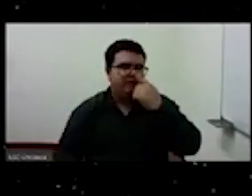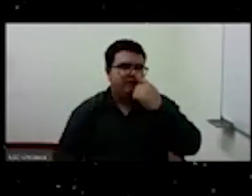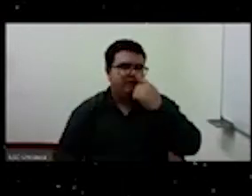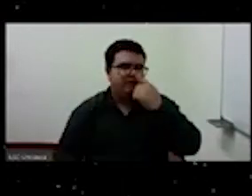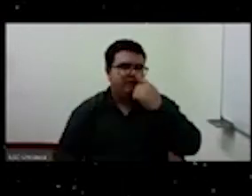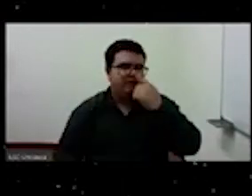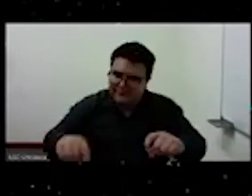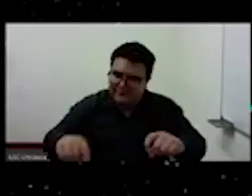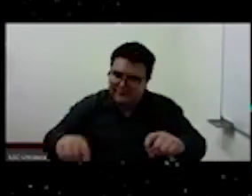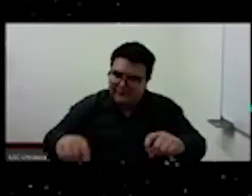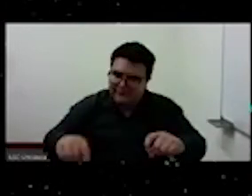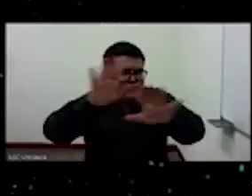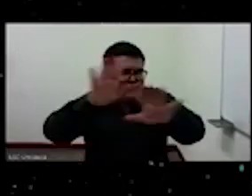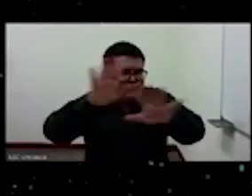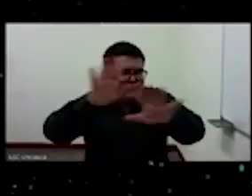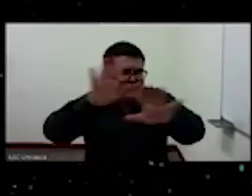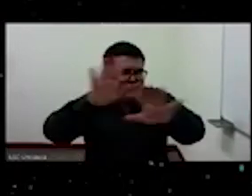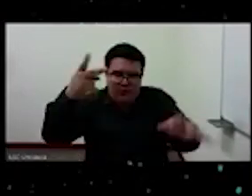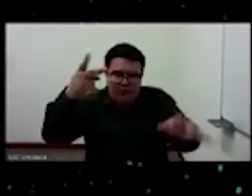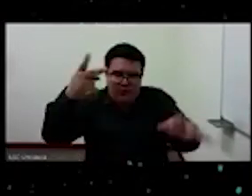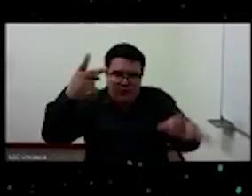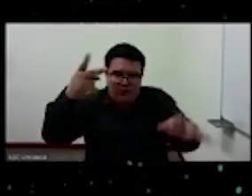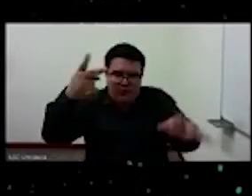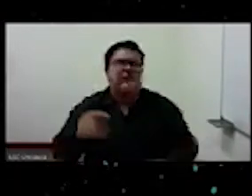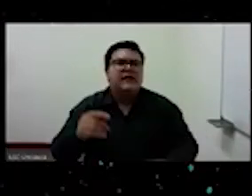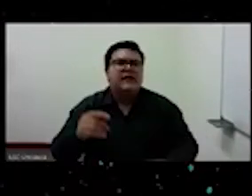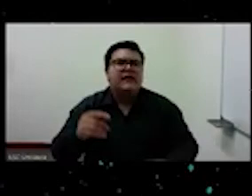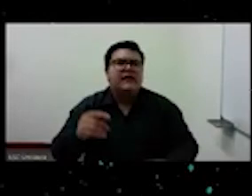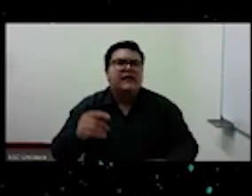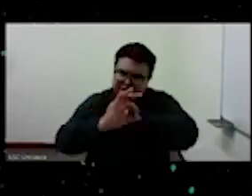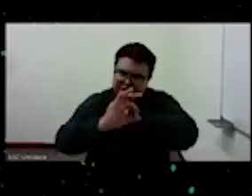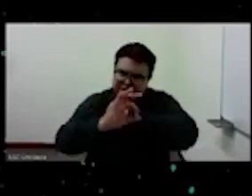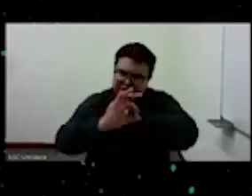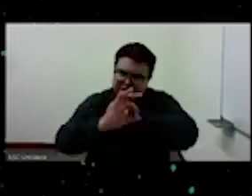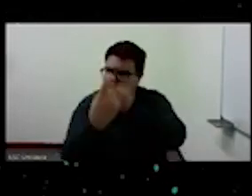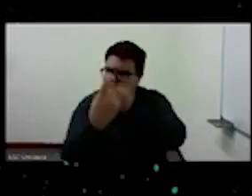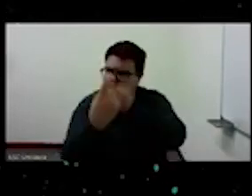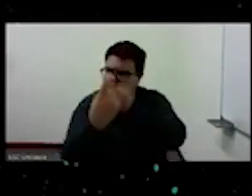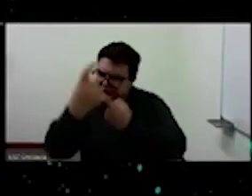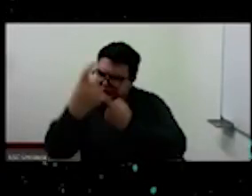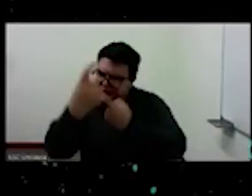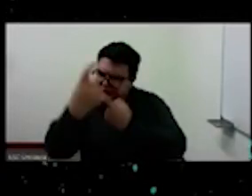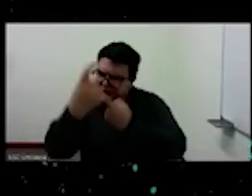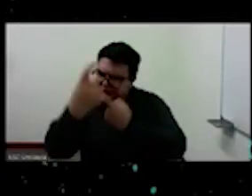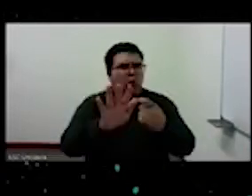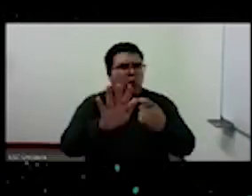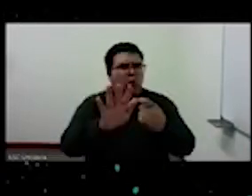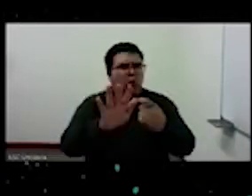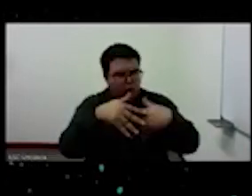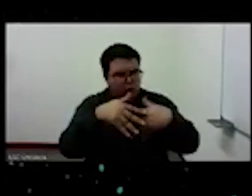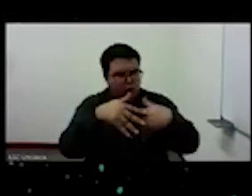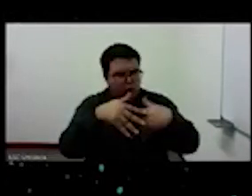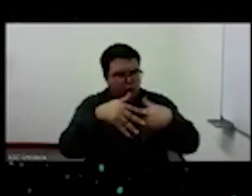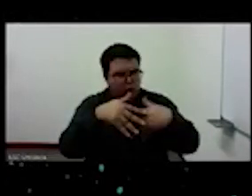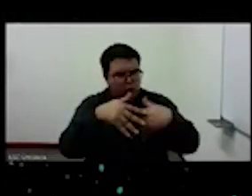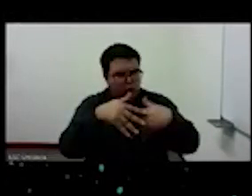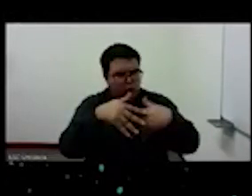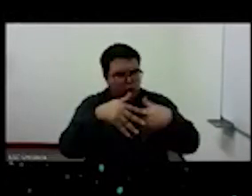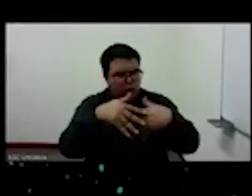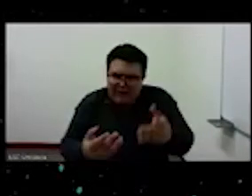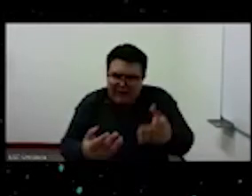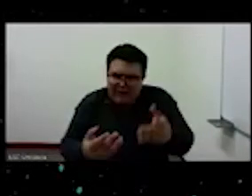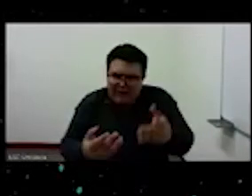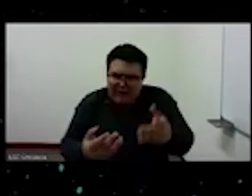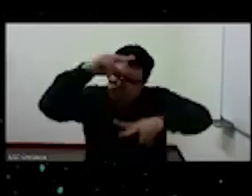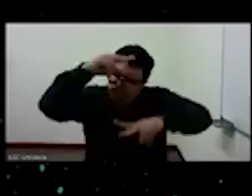naturalmente la psicoanalisi una psicoanalisi que tiene que renovarse hoy